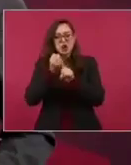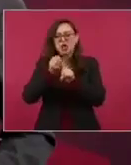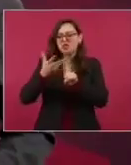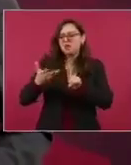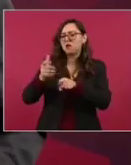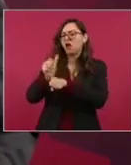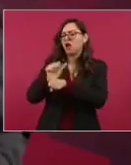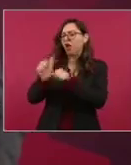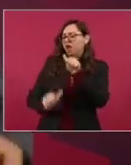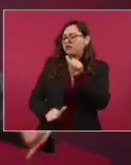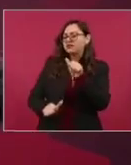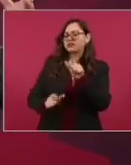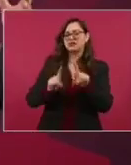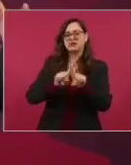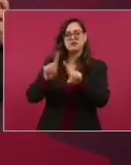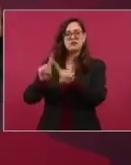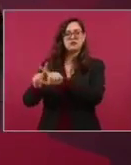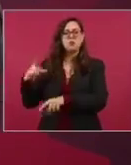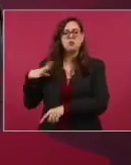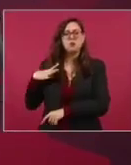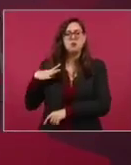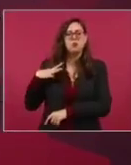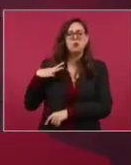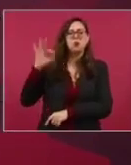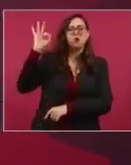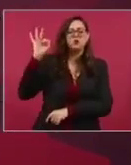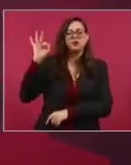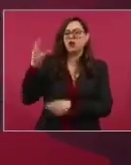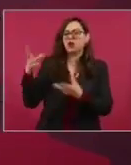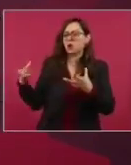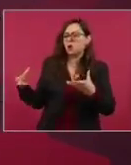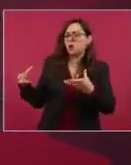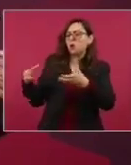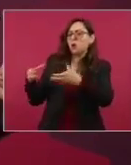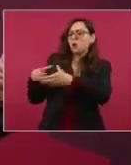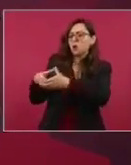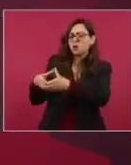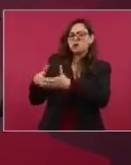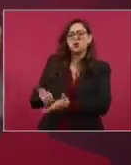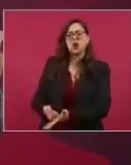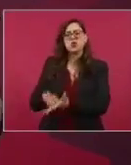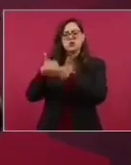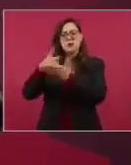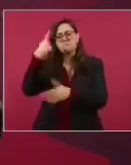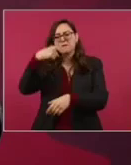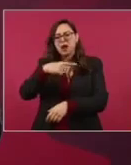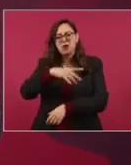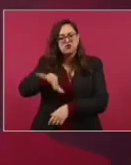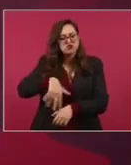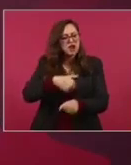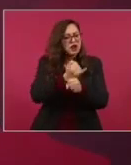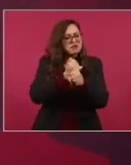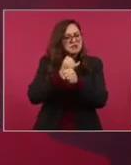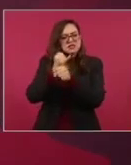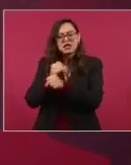artistas que ayudaban en lo de la memoria histórica, en